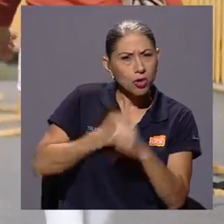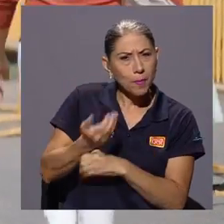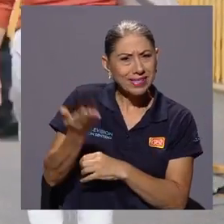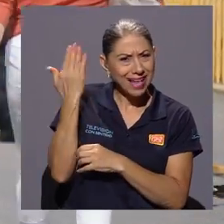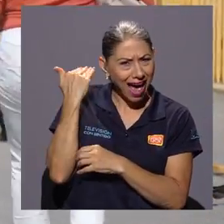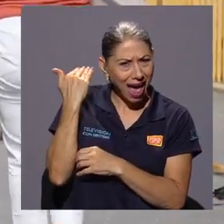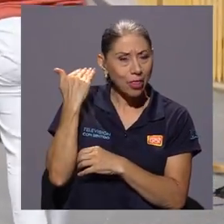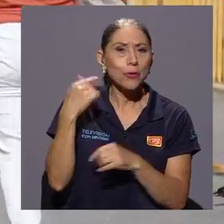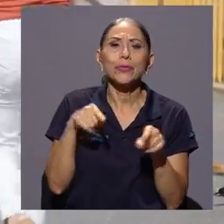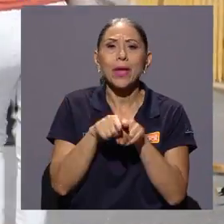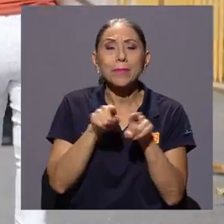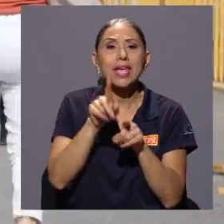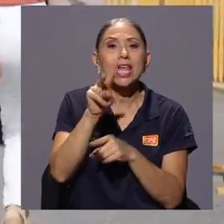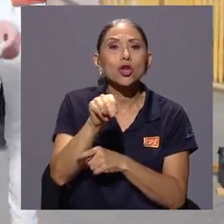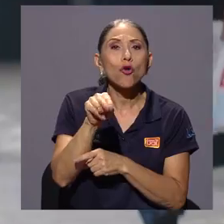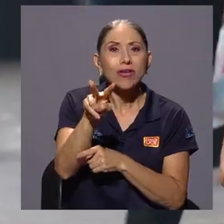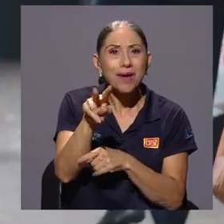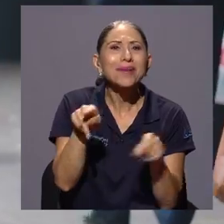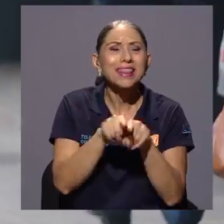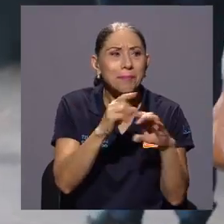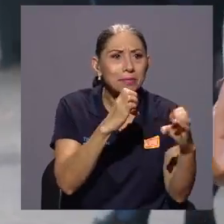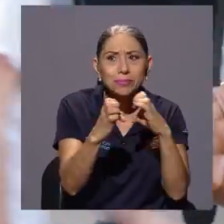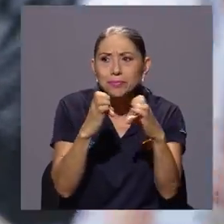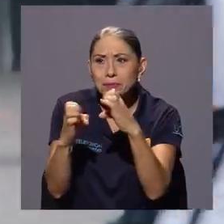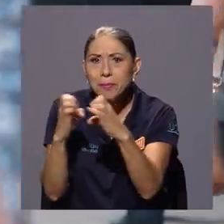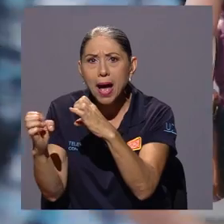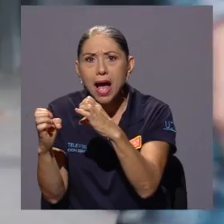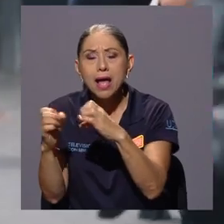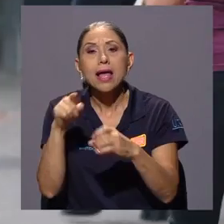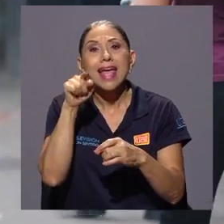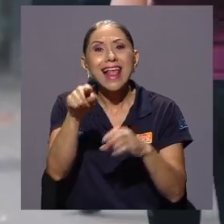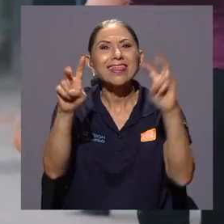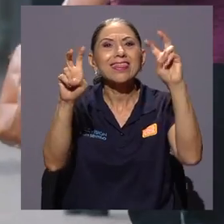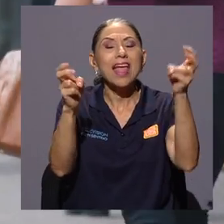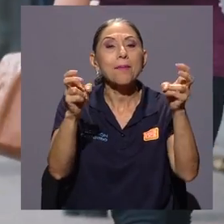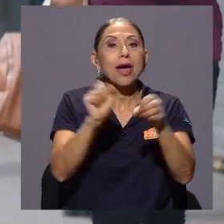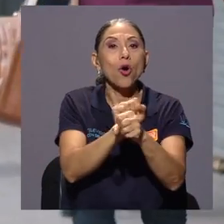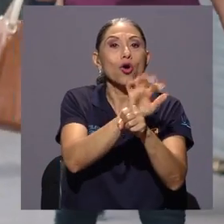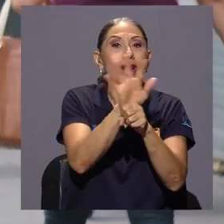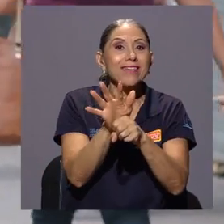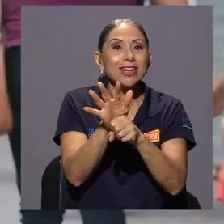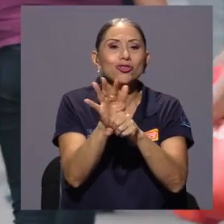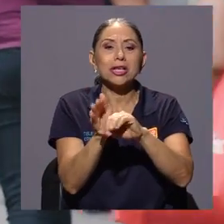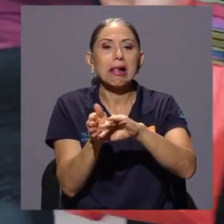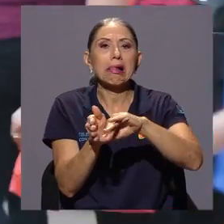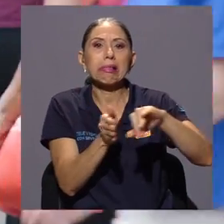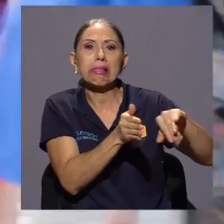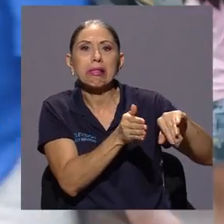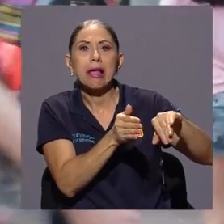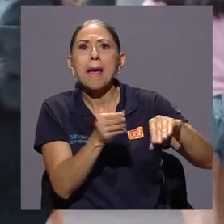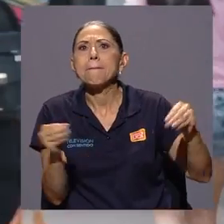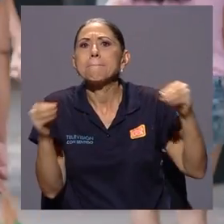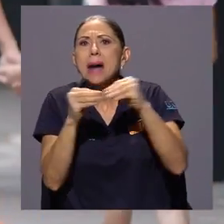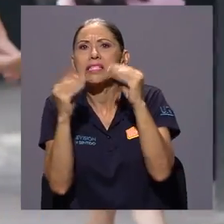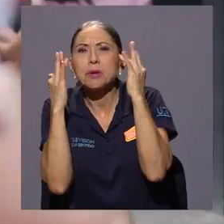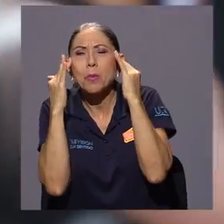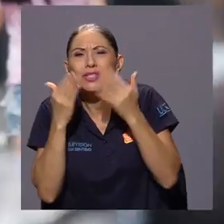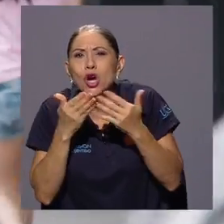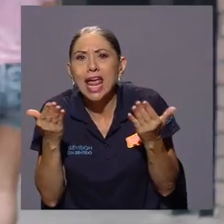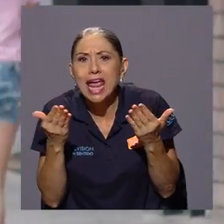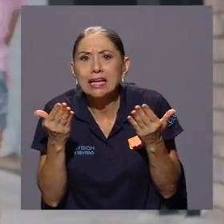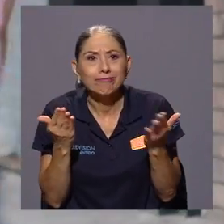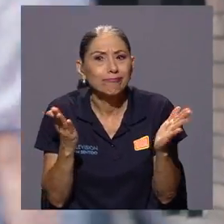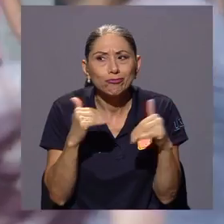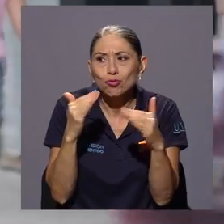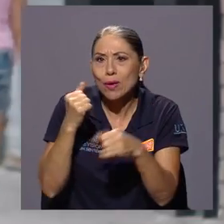2020, en noviembre también, más bien el coronavirus había sido desplazado por temas más económicos, el desempleo,